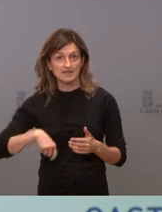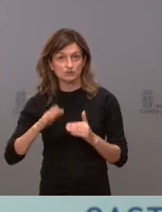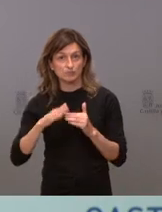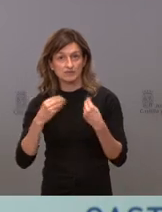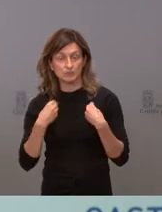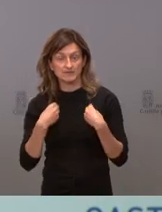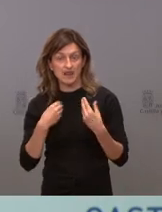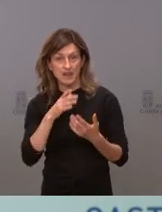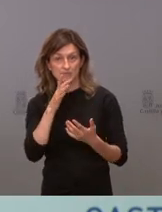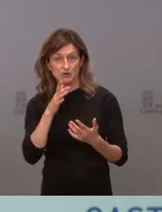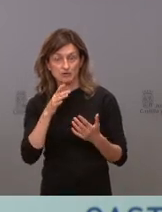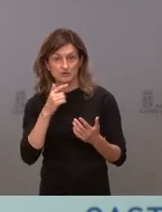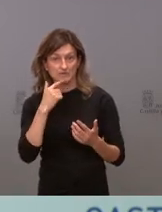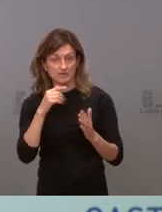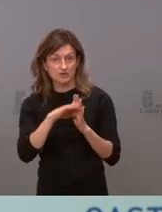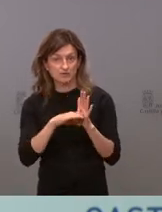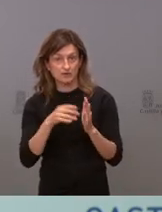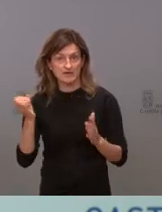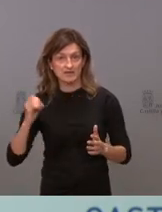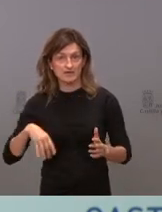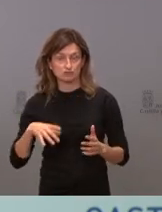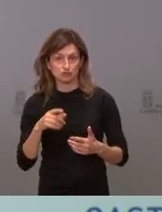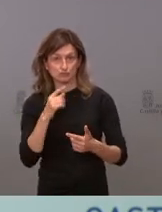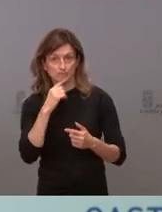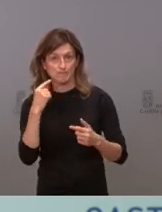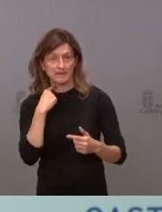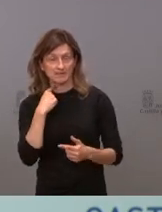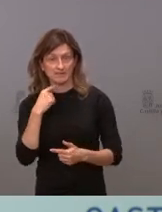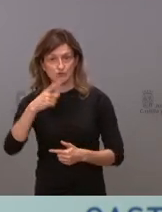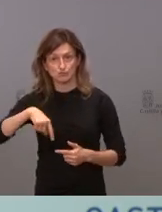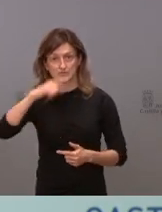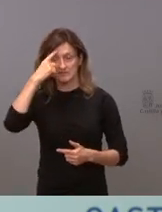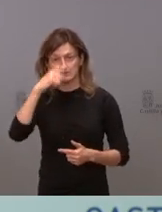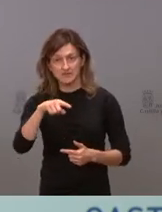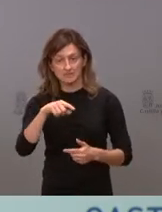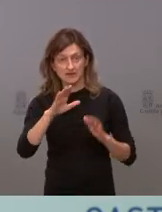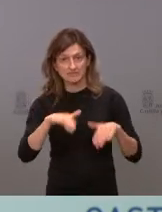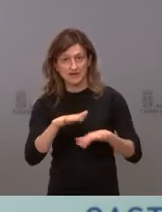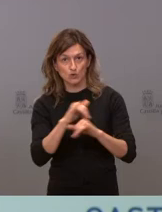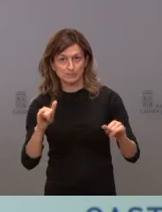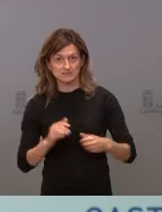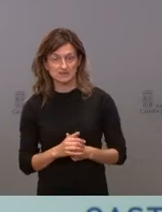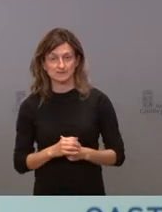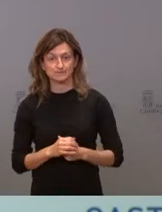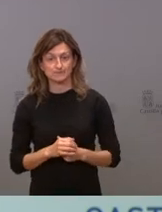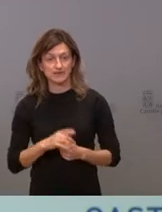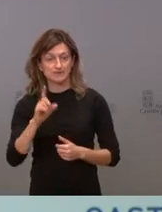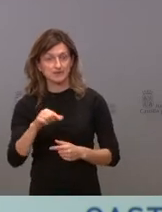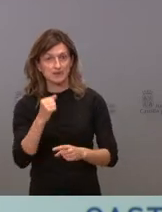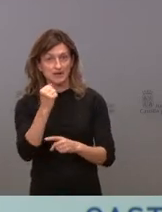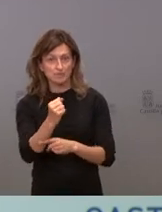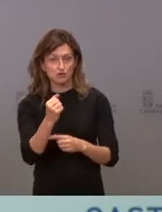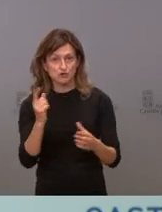que condicionó pérdidas de ingresos a estas personas y que, como todos ustedes saben, tuvimos que compensar. Hemos reforzado la